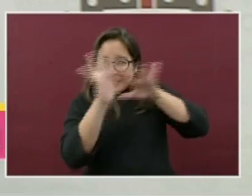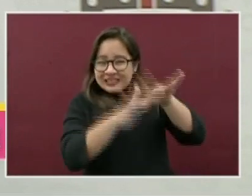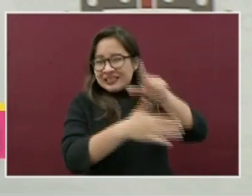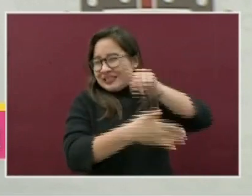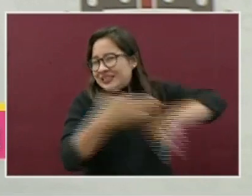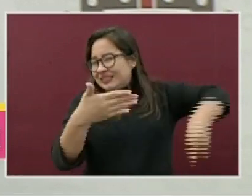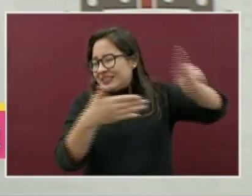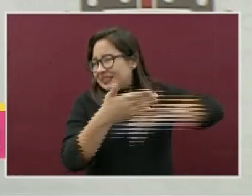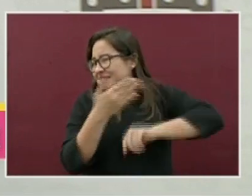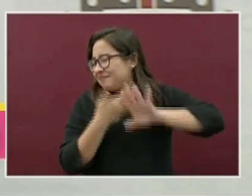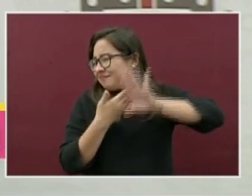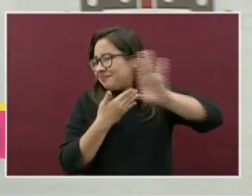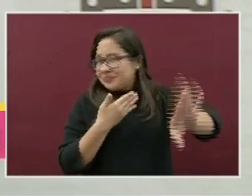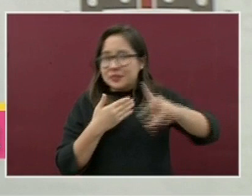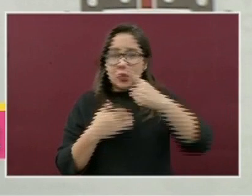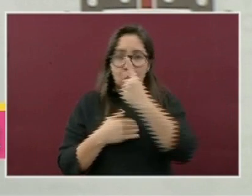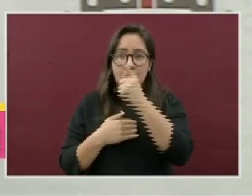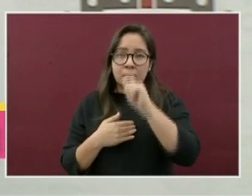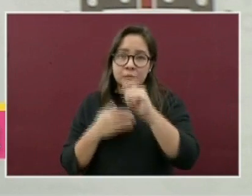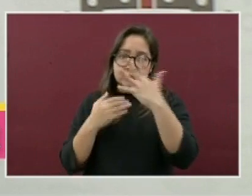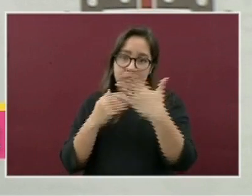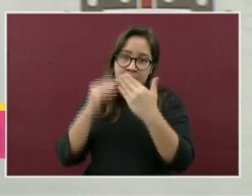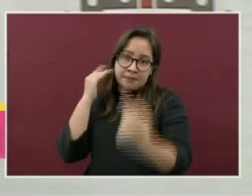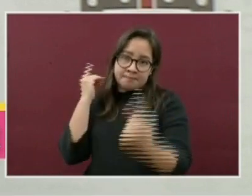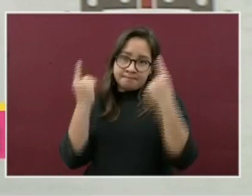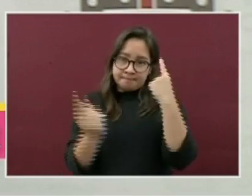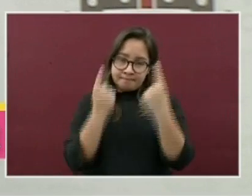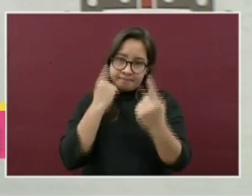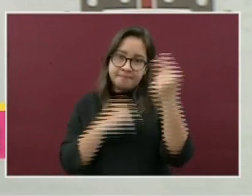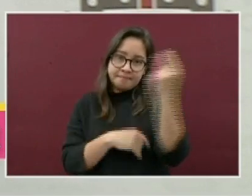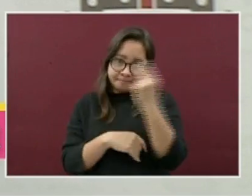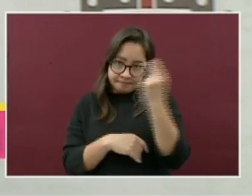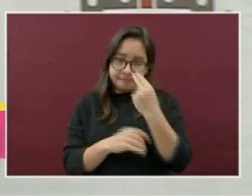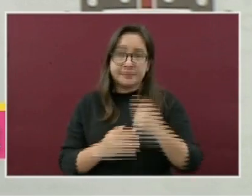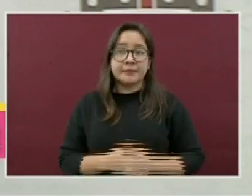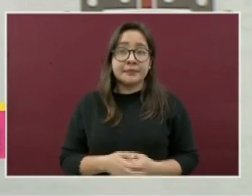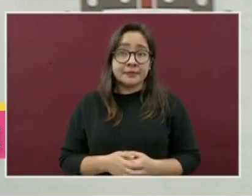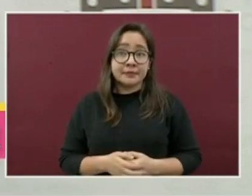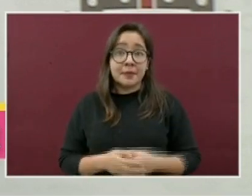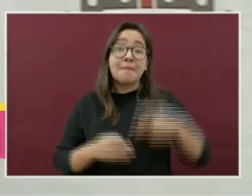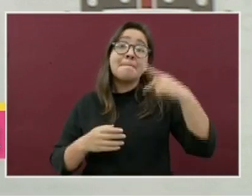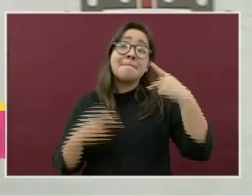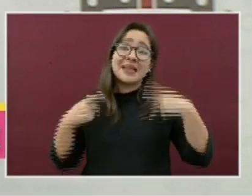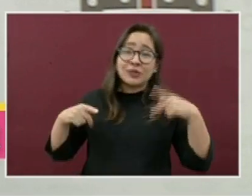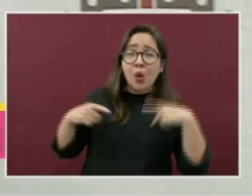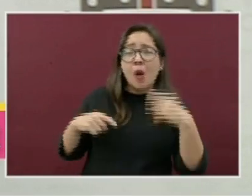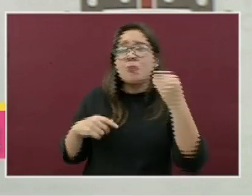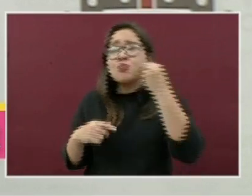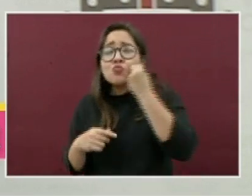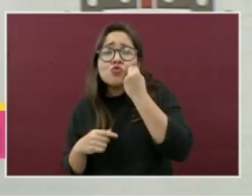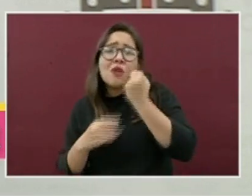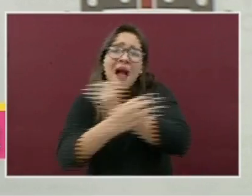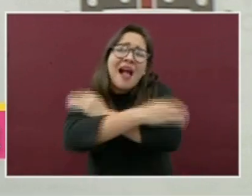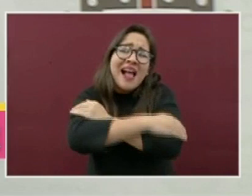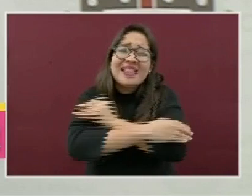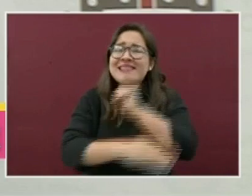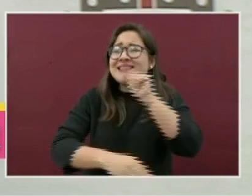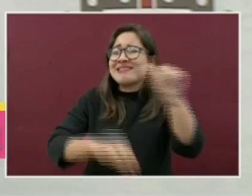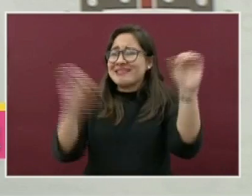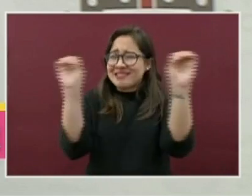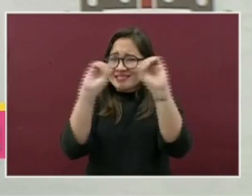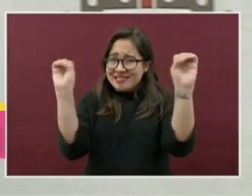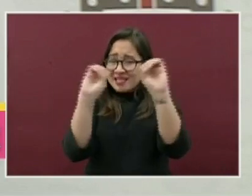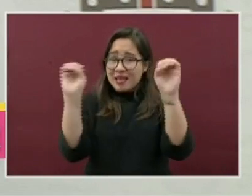distancia de al menos un metro y medio de las demás personas. Evite saludar de mano, beso y abrazo